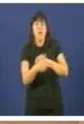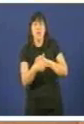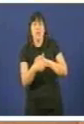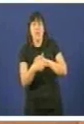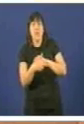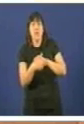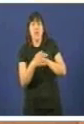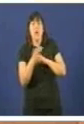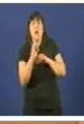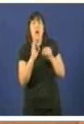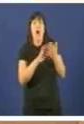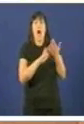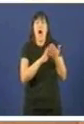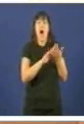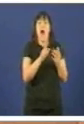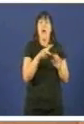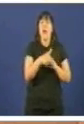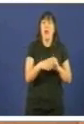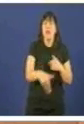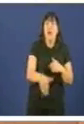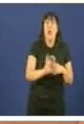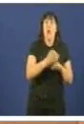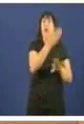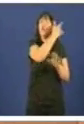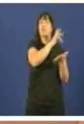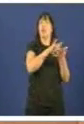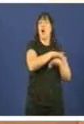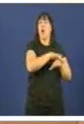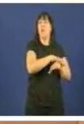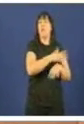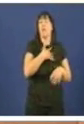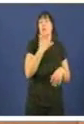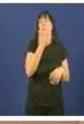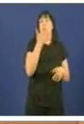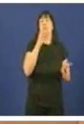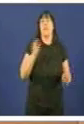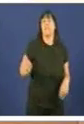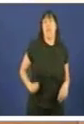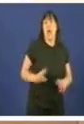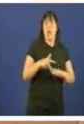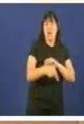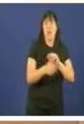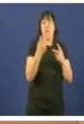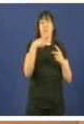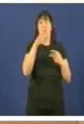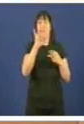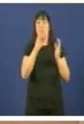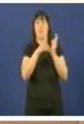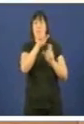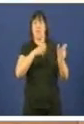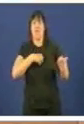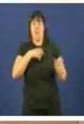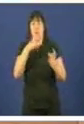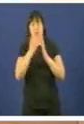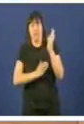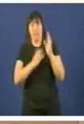recortes feitos polos seus socios de goberno. É dicir, do recorte nos salarios a 150.000 empregados públicos